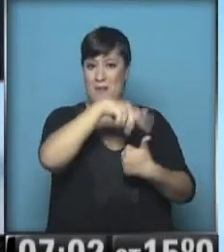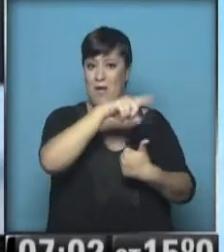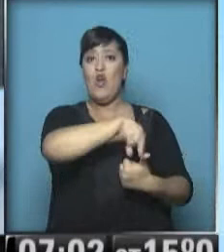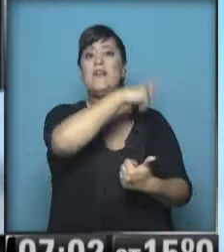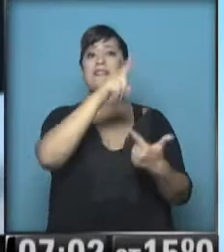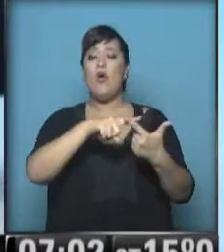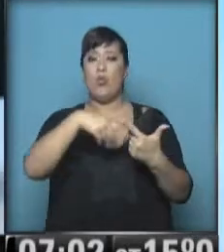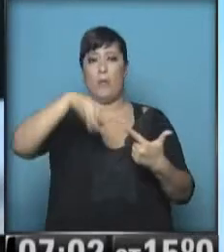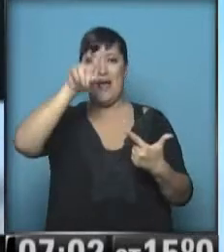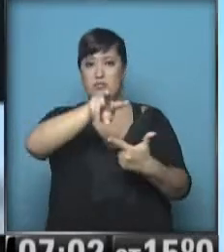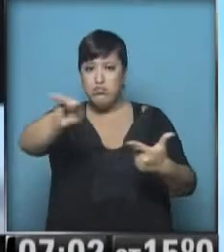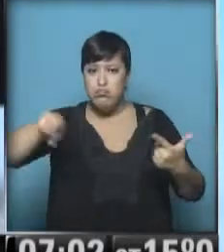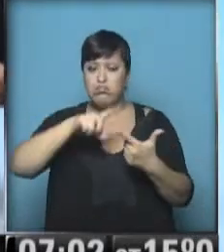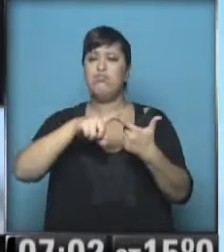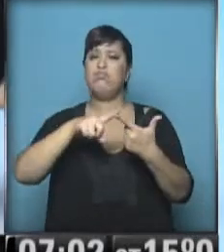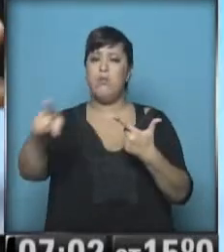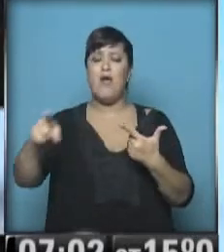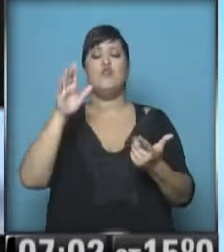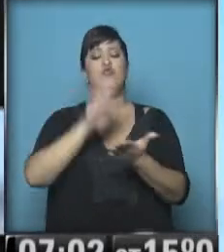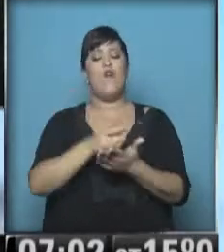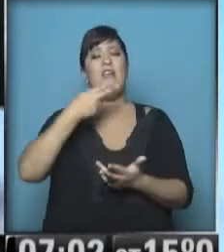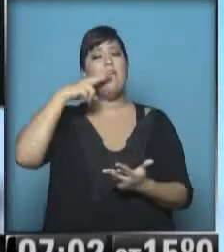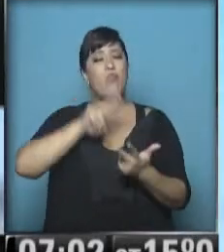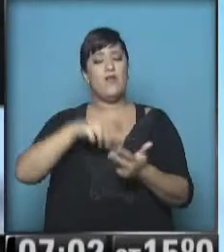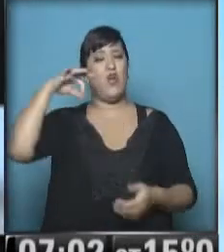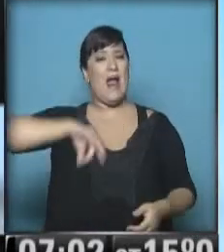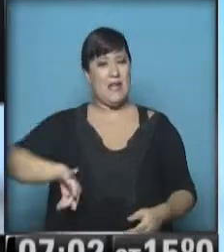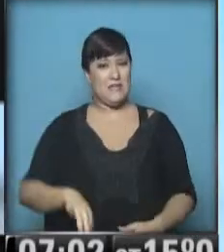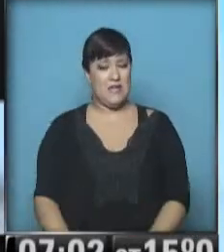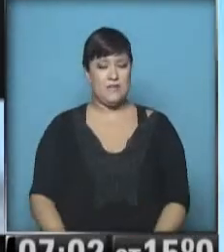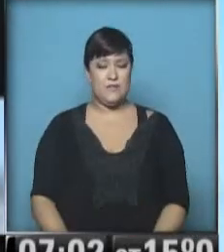rubro con mayor suba fue el impuesto a las ganancias.